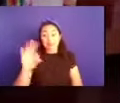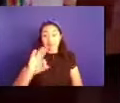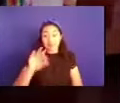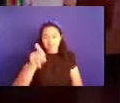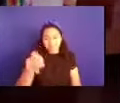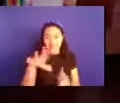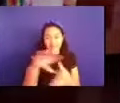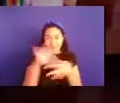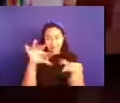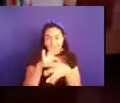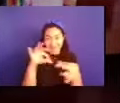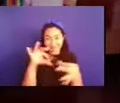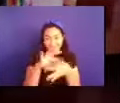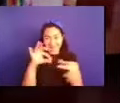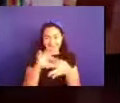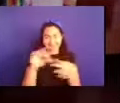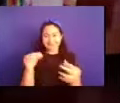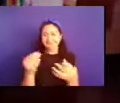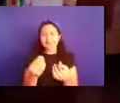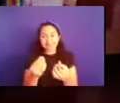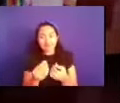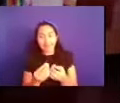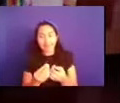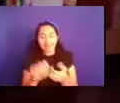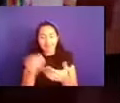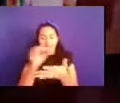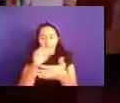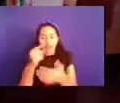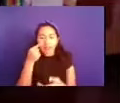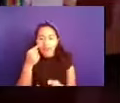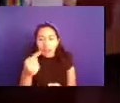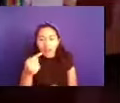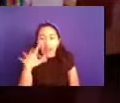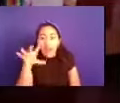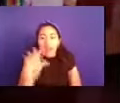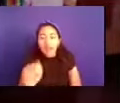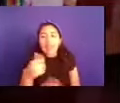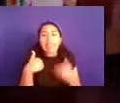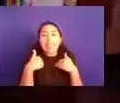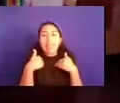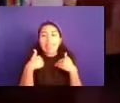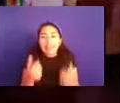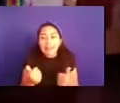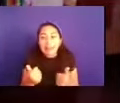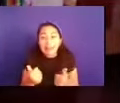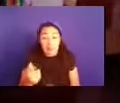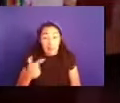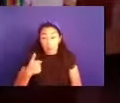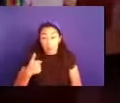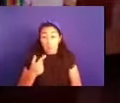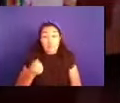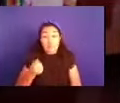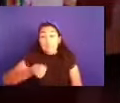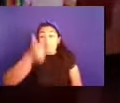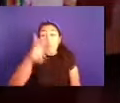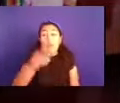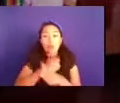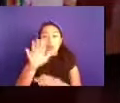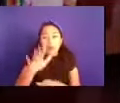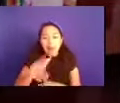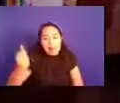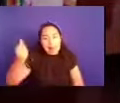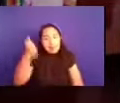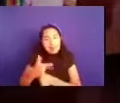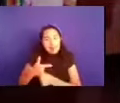estás comentando, lo más importante es saber que el primer paso está en nosotros mismos y junto con nosotros, pues los